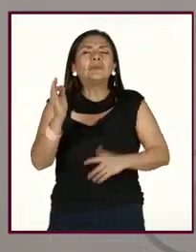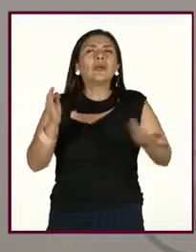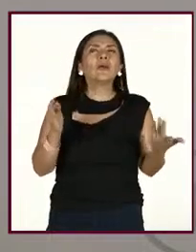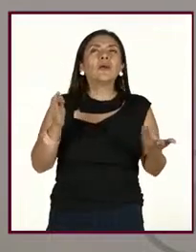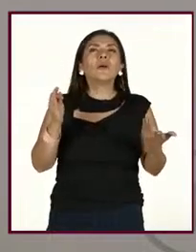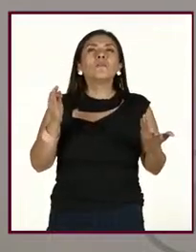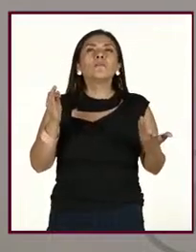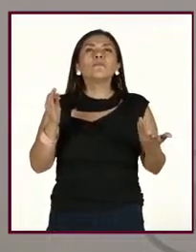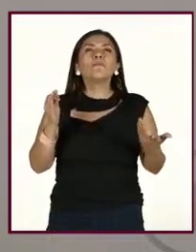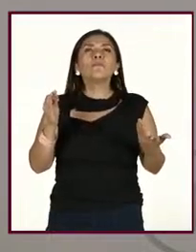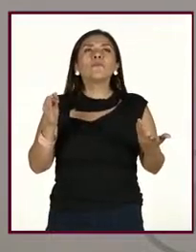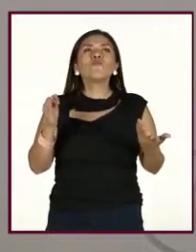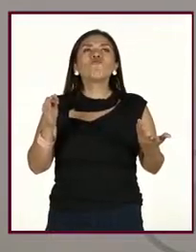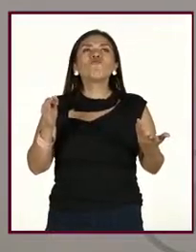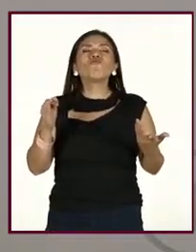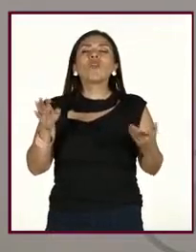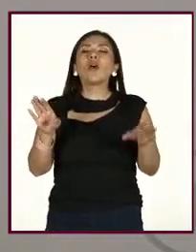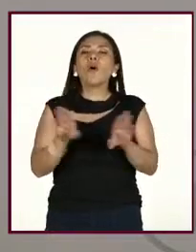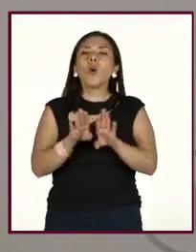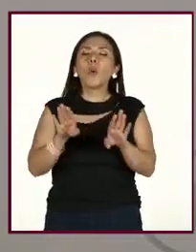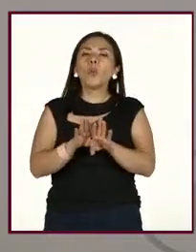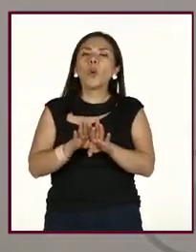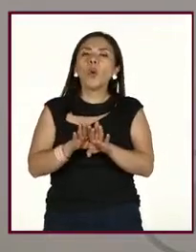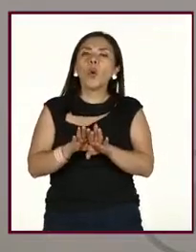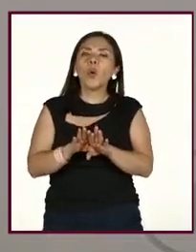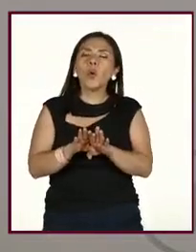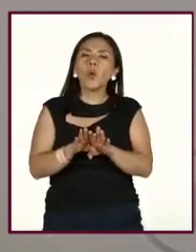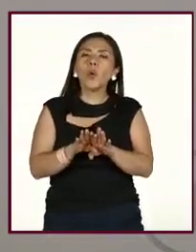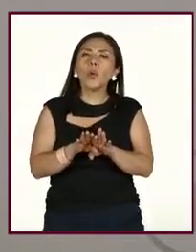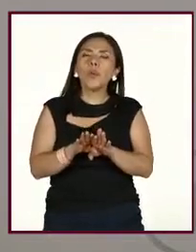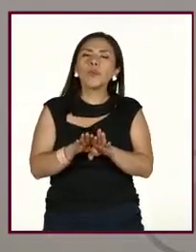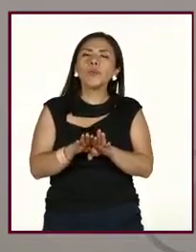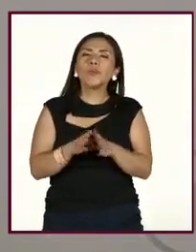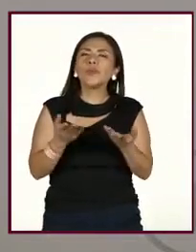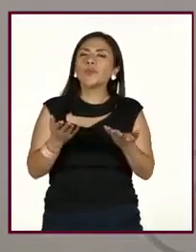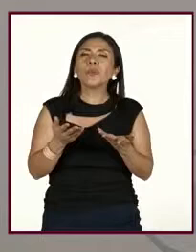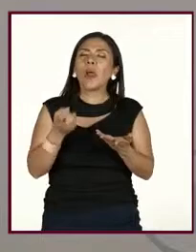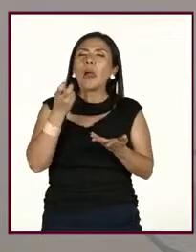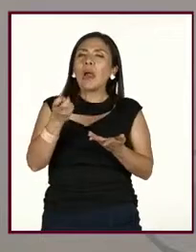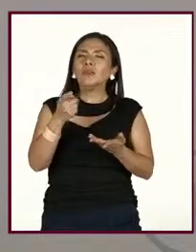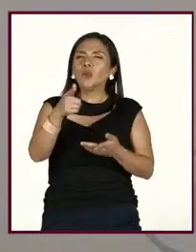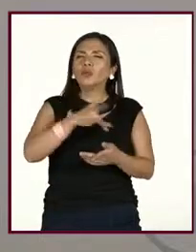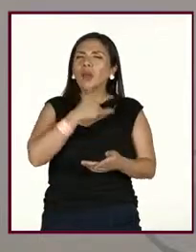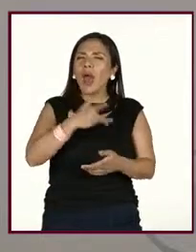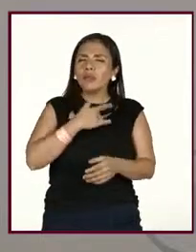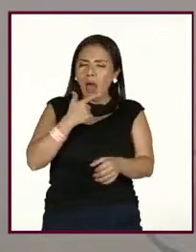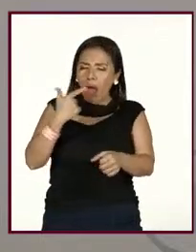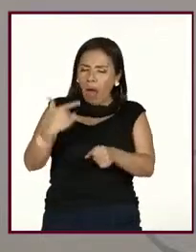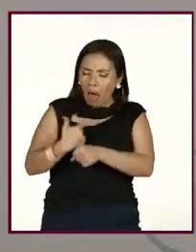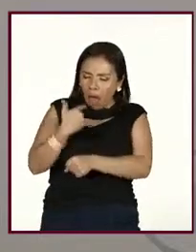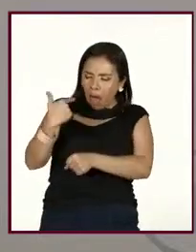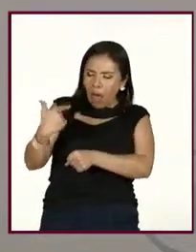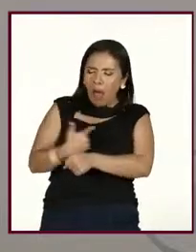pues, factores que podemos identificar, digamos.